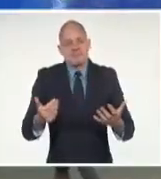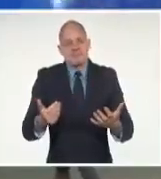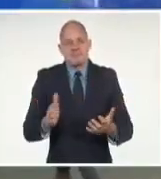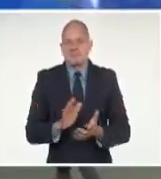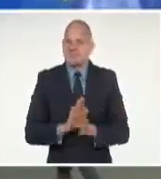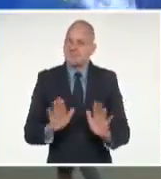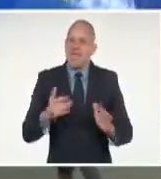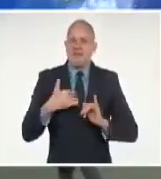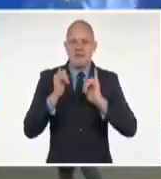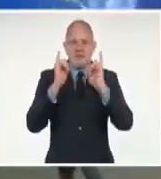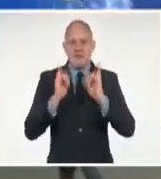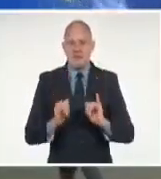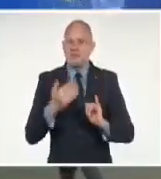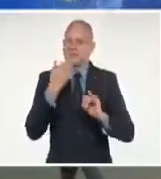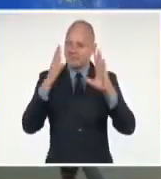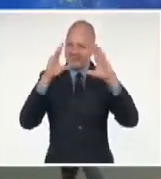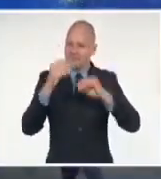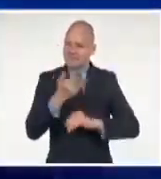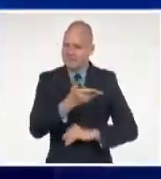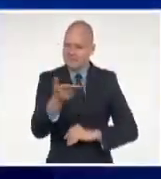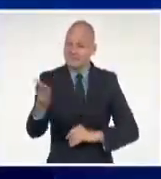la información. Buenas noches y hasta mañana.